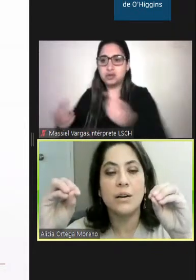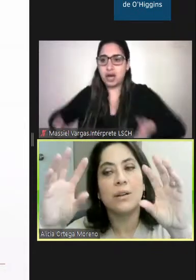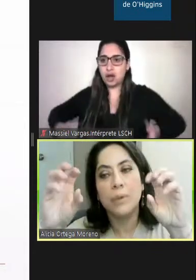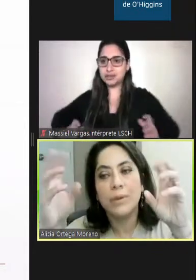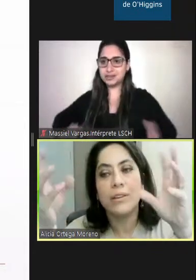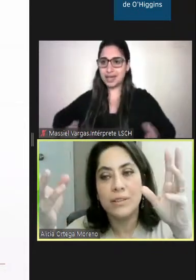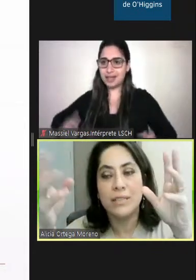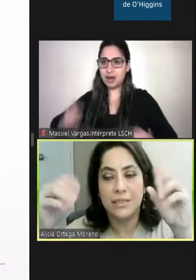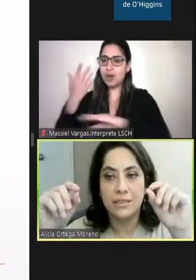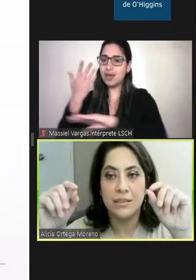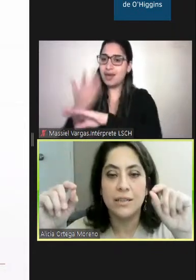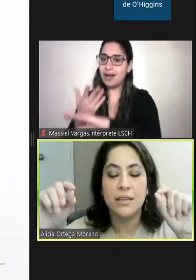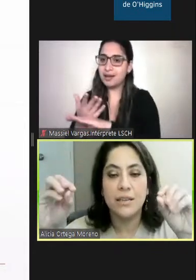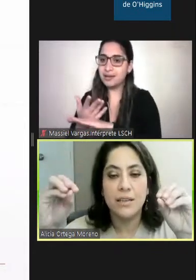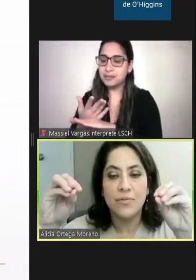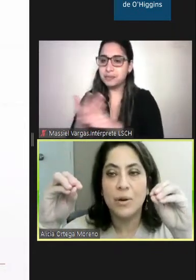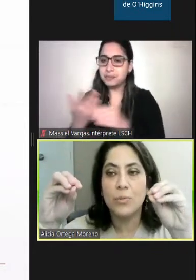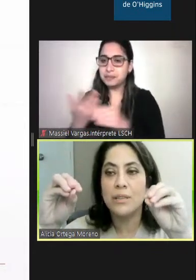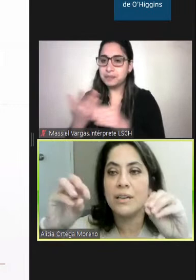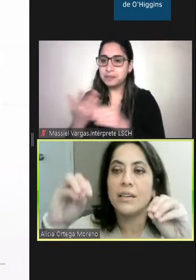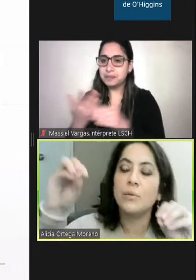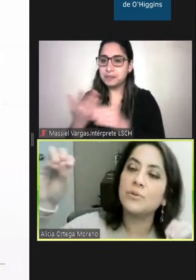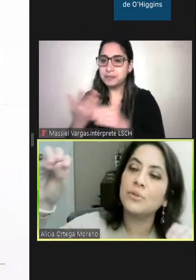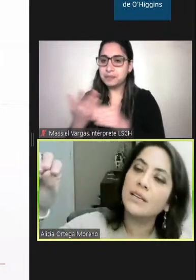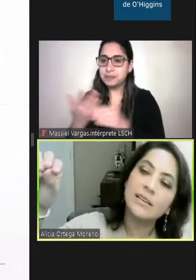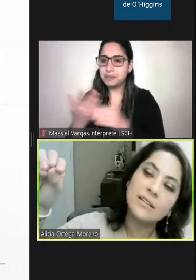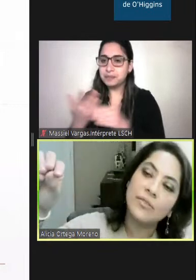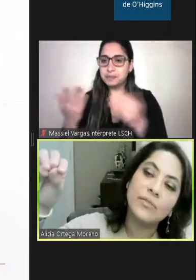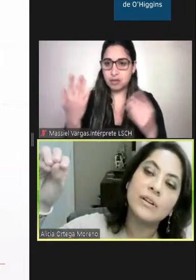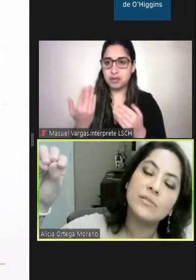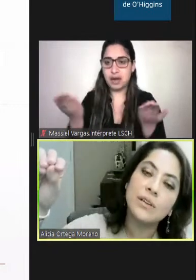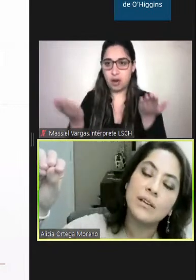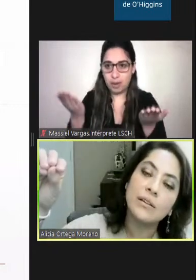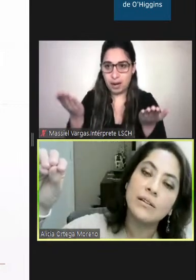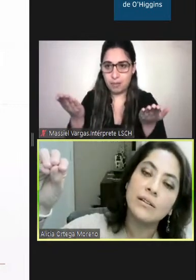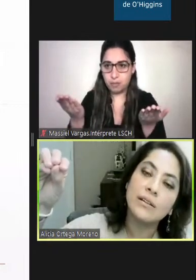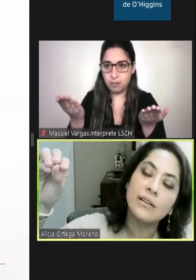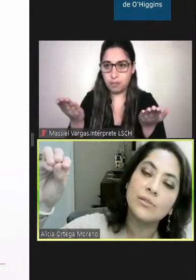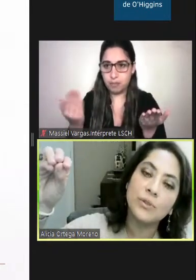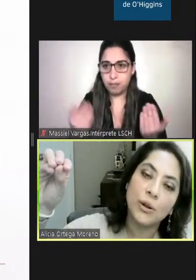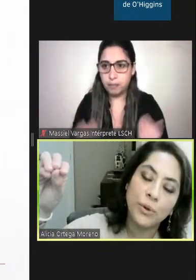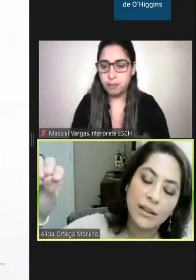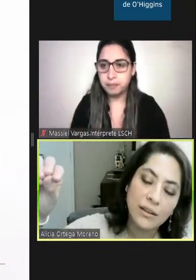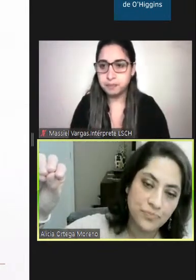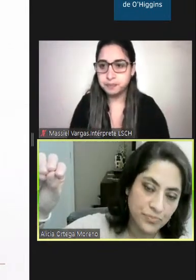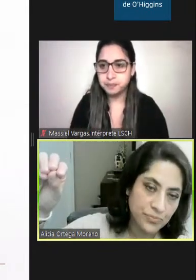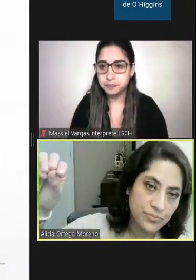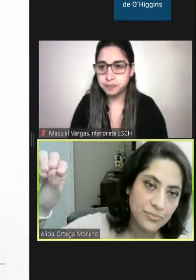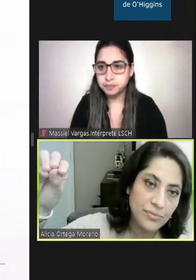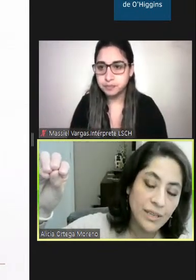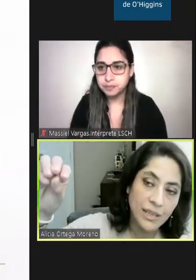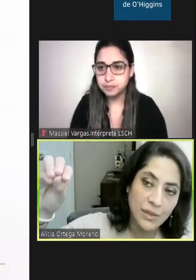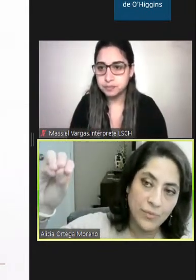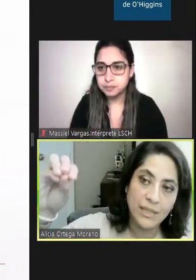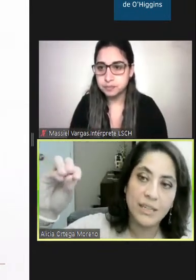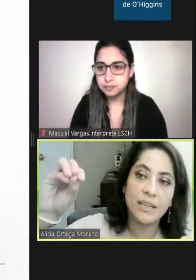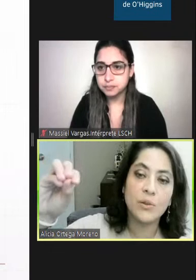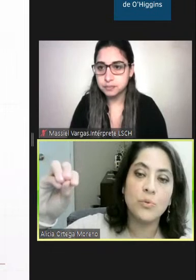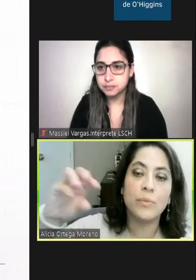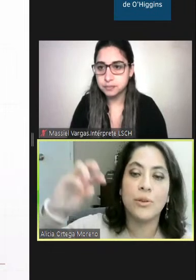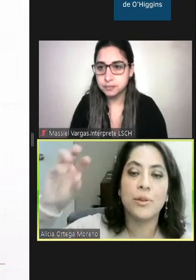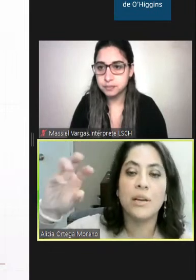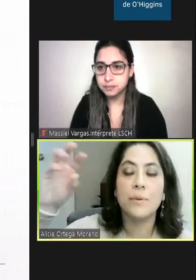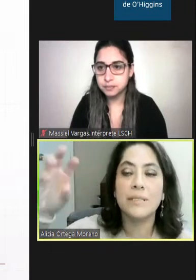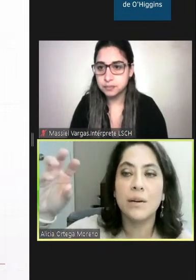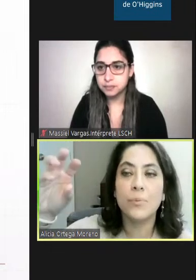persona que tenga una misma deficiencia, vamos a tener que la persona que quizás vive en la zona rural, va a